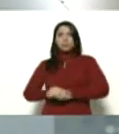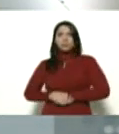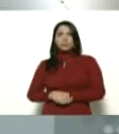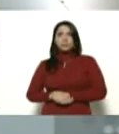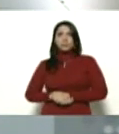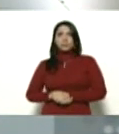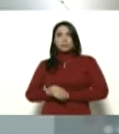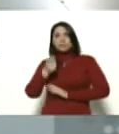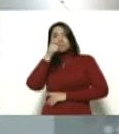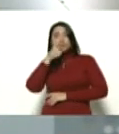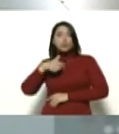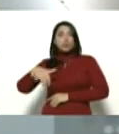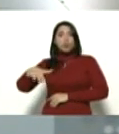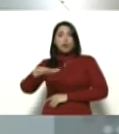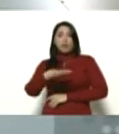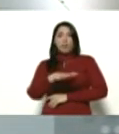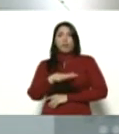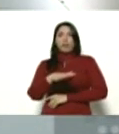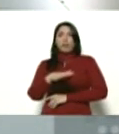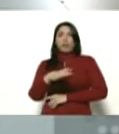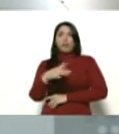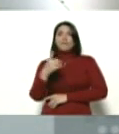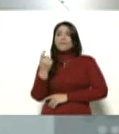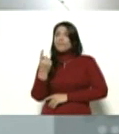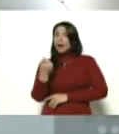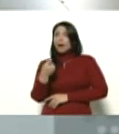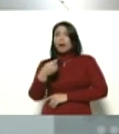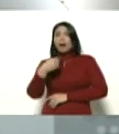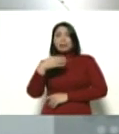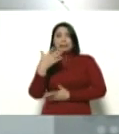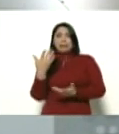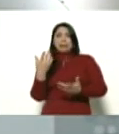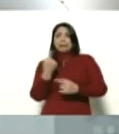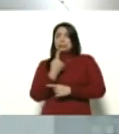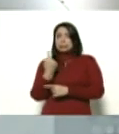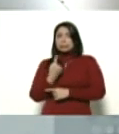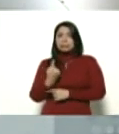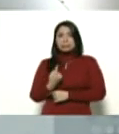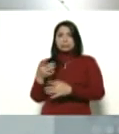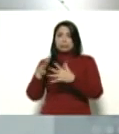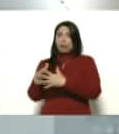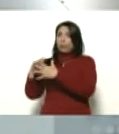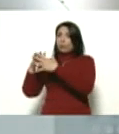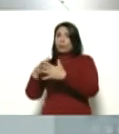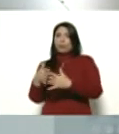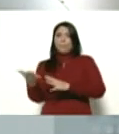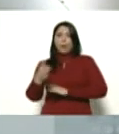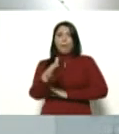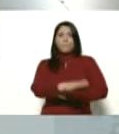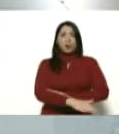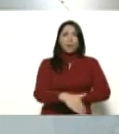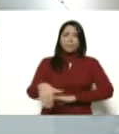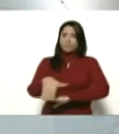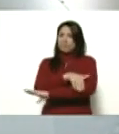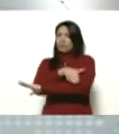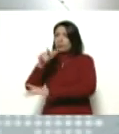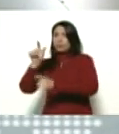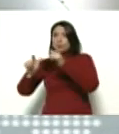pueblos están huérfanos. En Estados Unidos, la gente en las calles muriendo, huérfano. En Brooklyn,